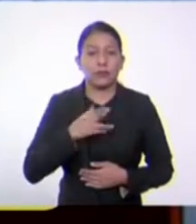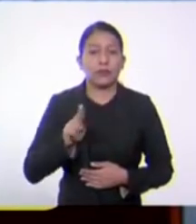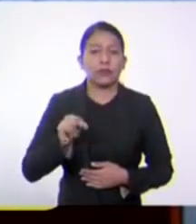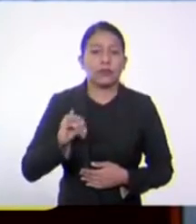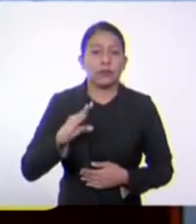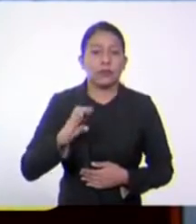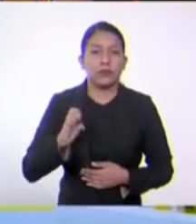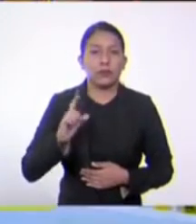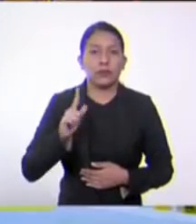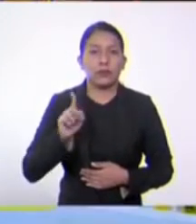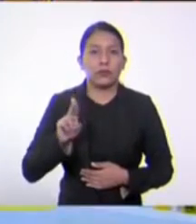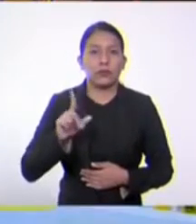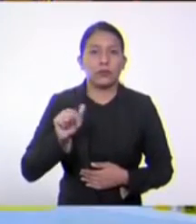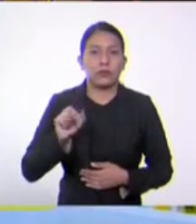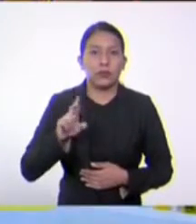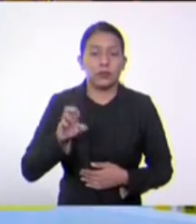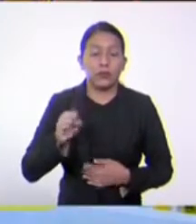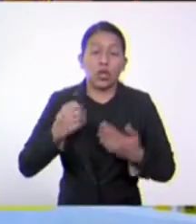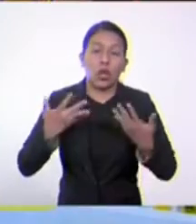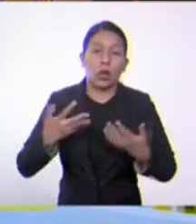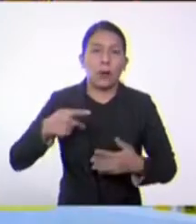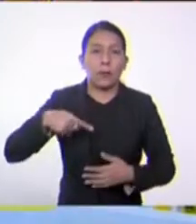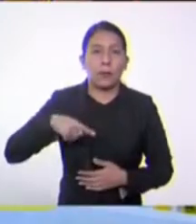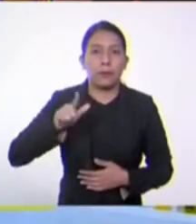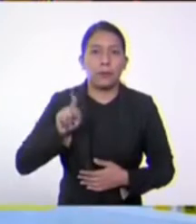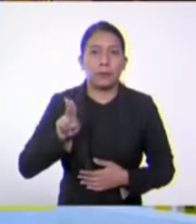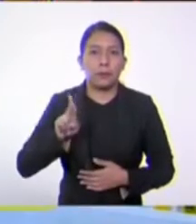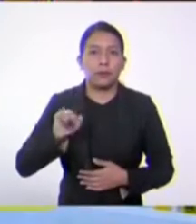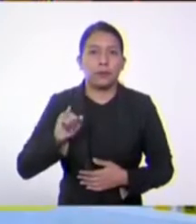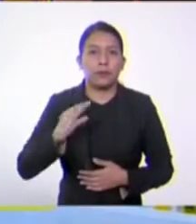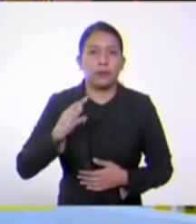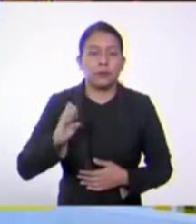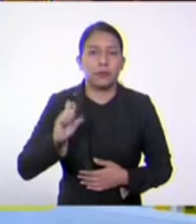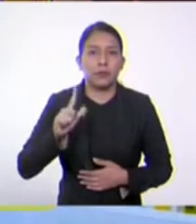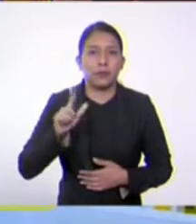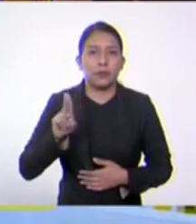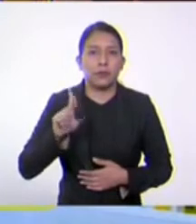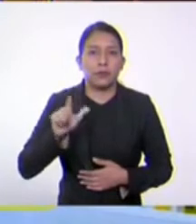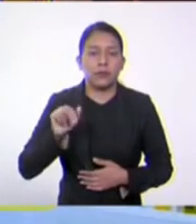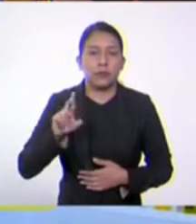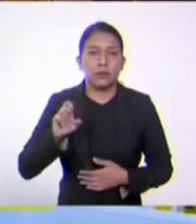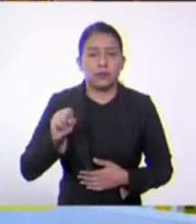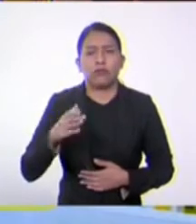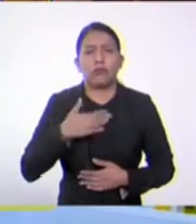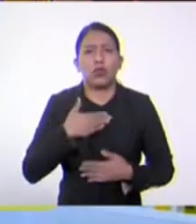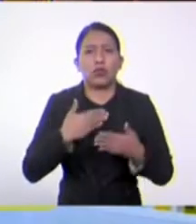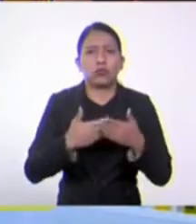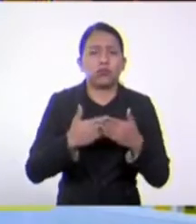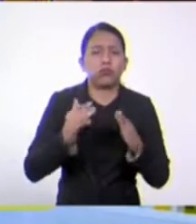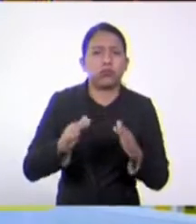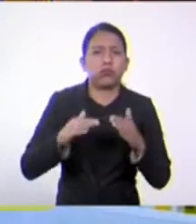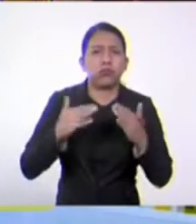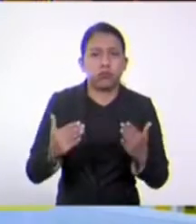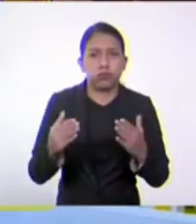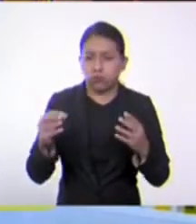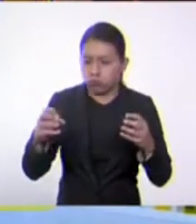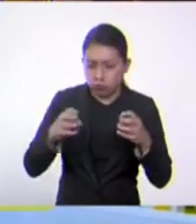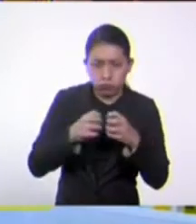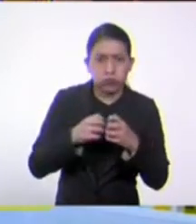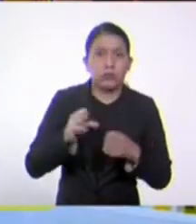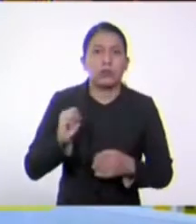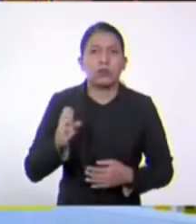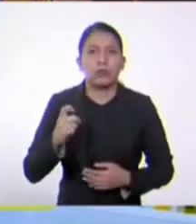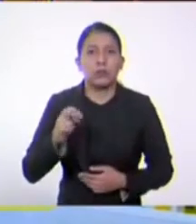también pluricelulares. Tienen los dos tipos de reproducción, sexual a través de los gametos y